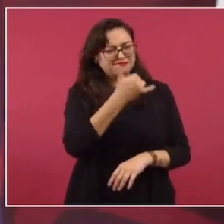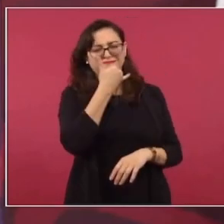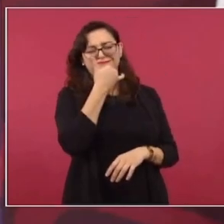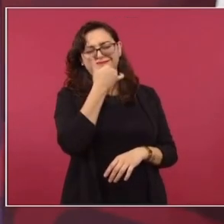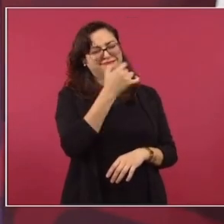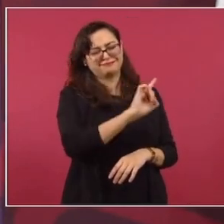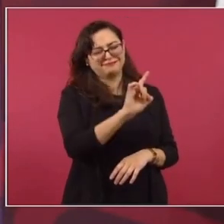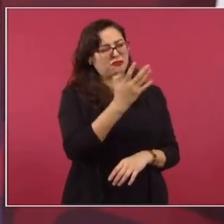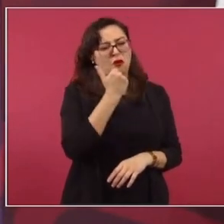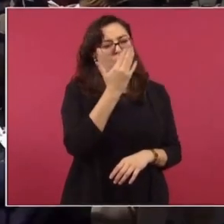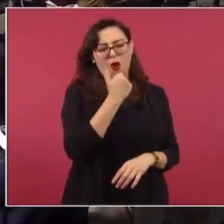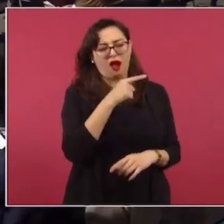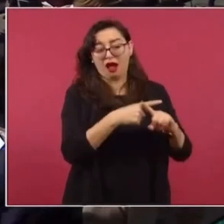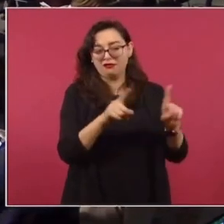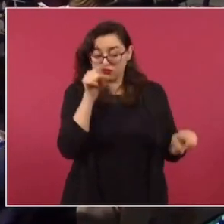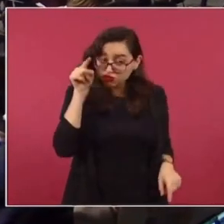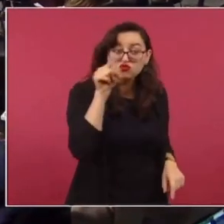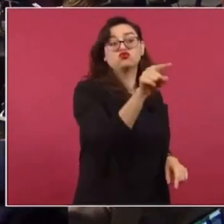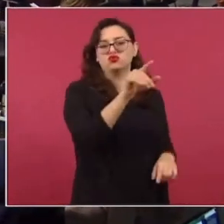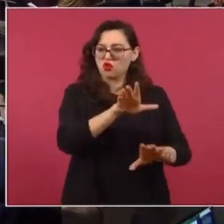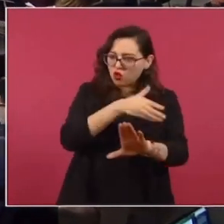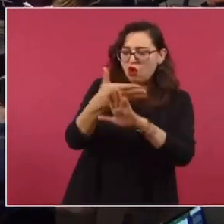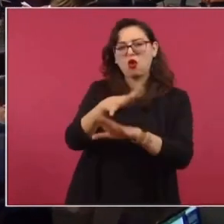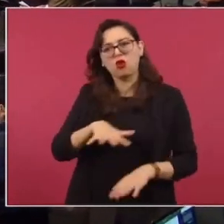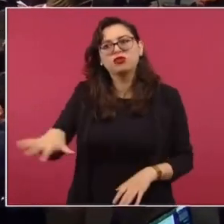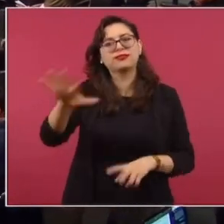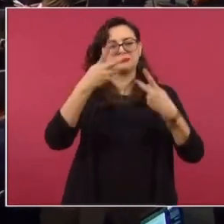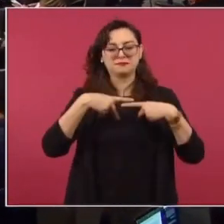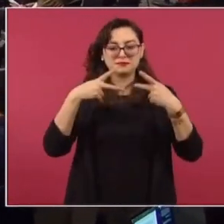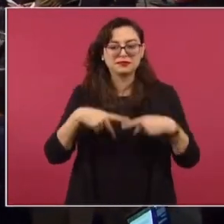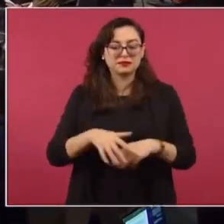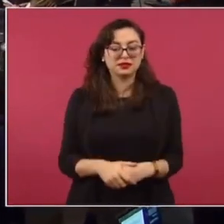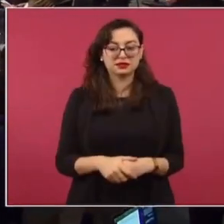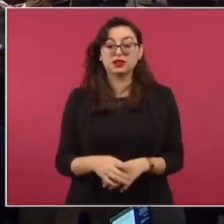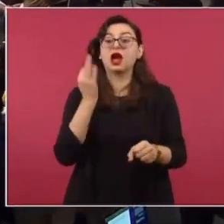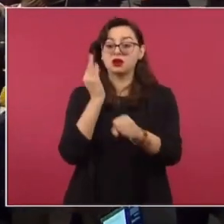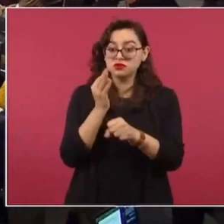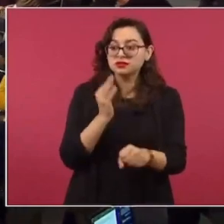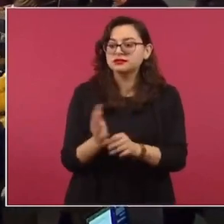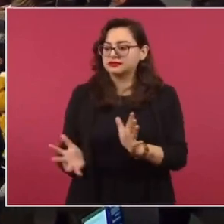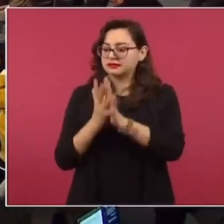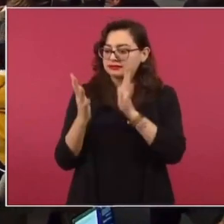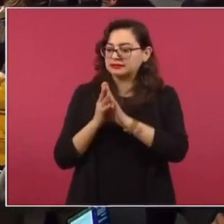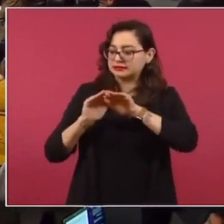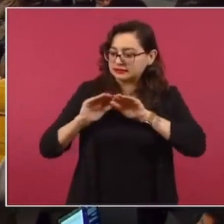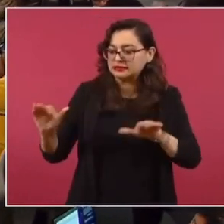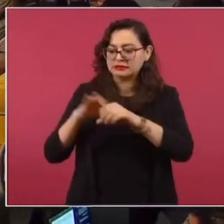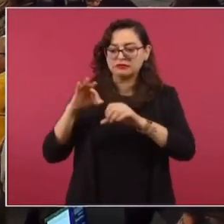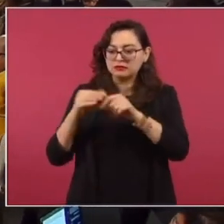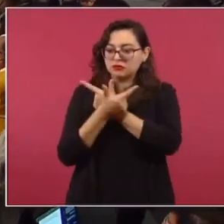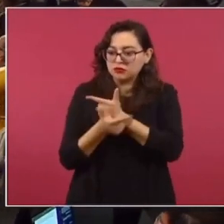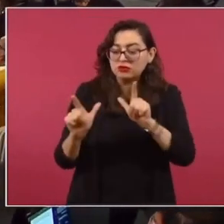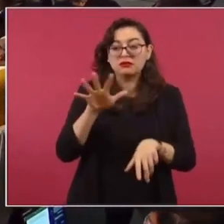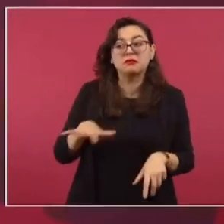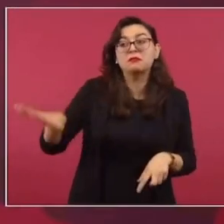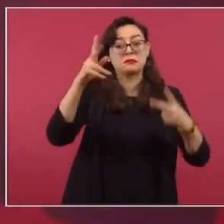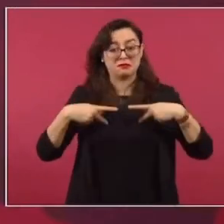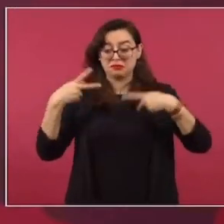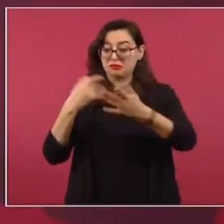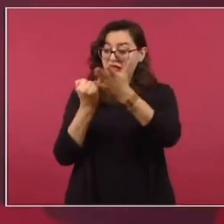donde es exactamente lo contrario. La democracia en México se ha ido consolidando a pesar de ellos. Ellos son